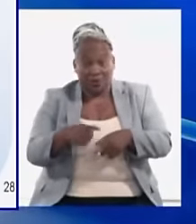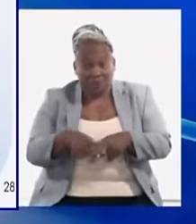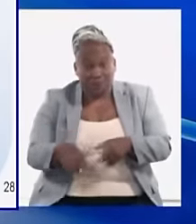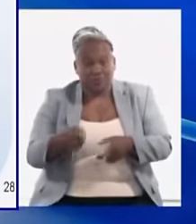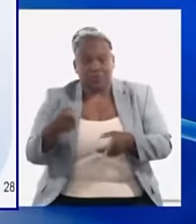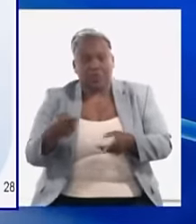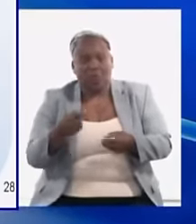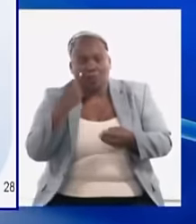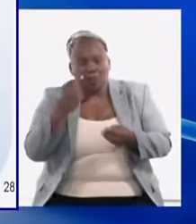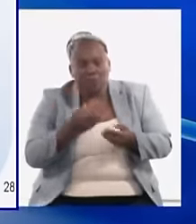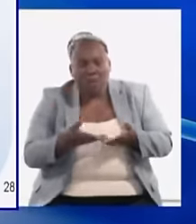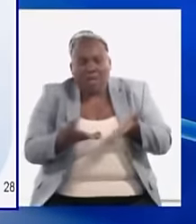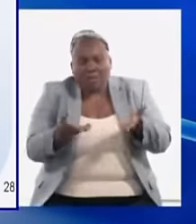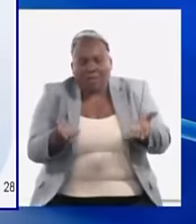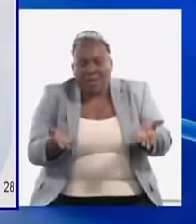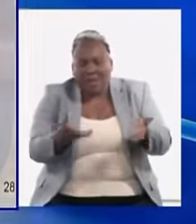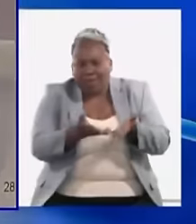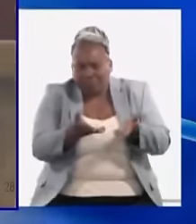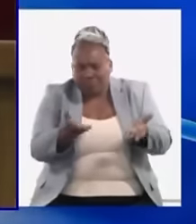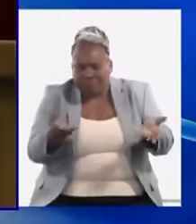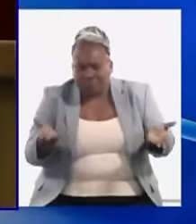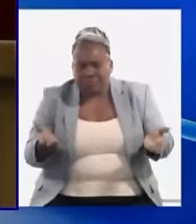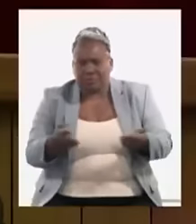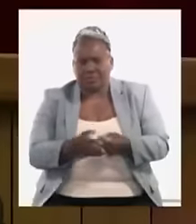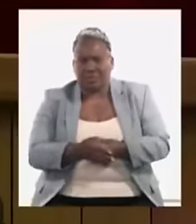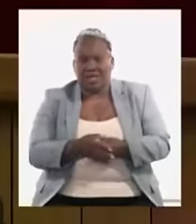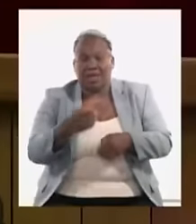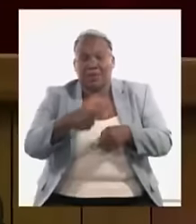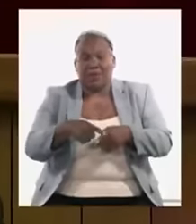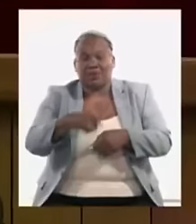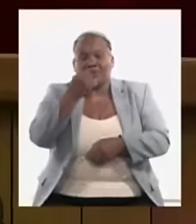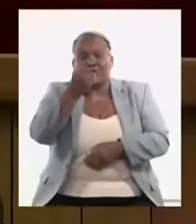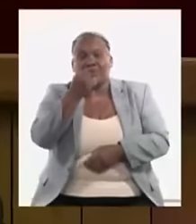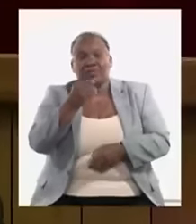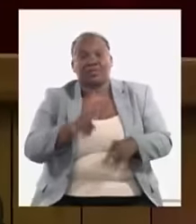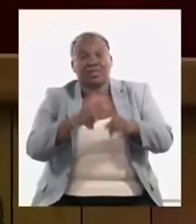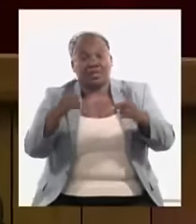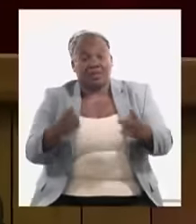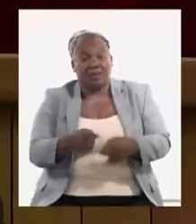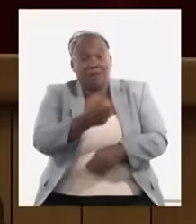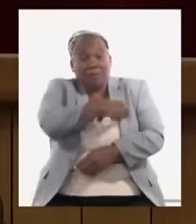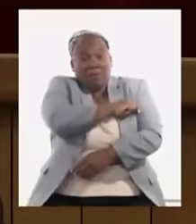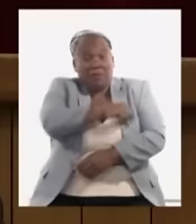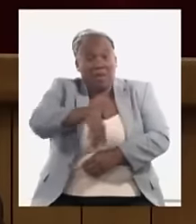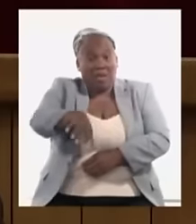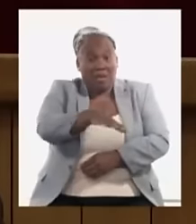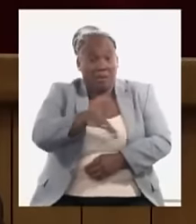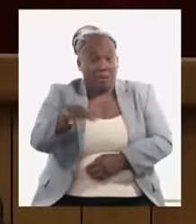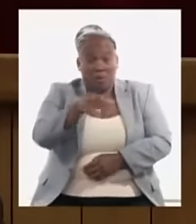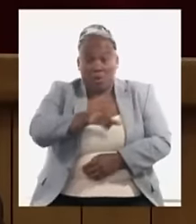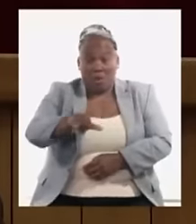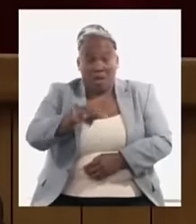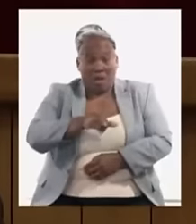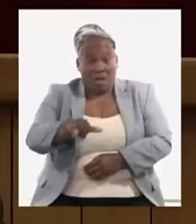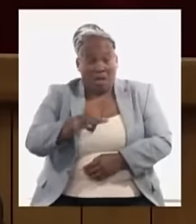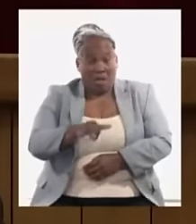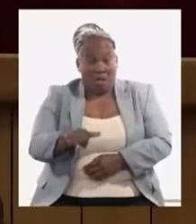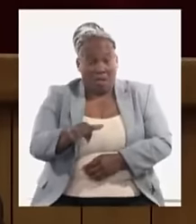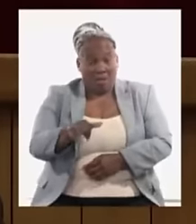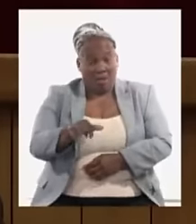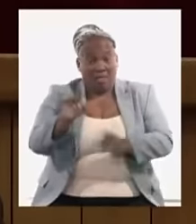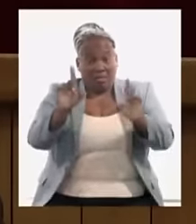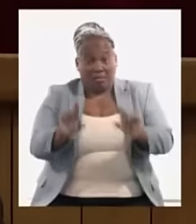y productos para la alimentación en general del pueblo pero a su vez también tenemos que